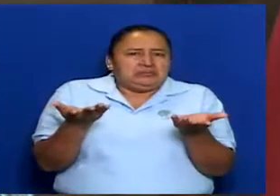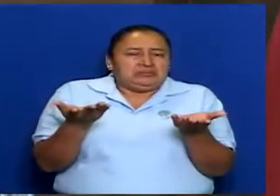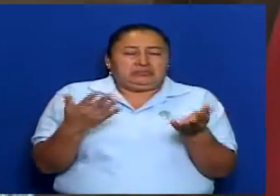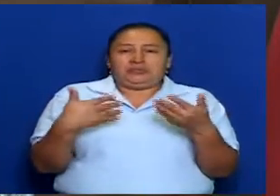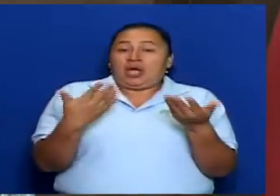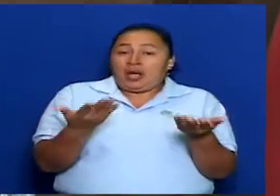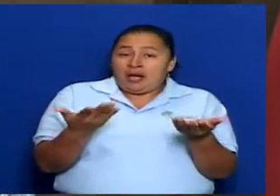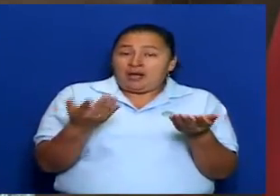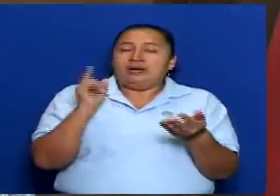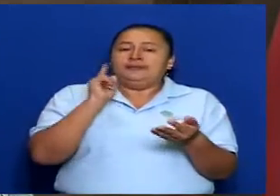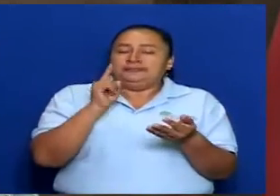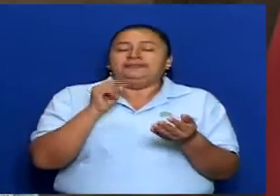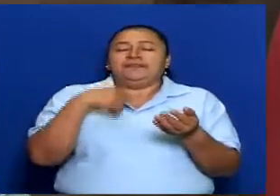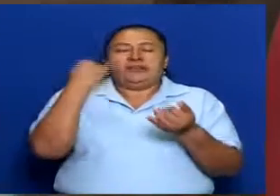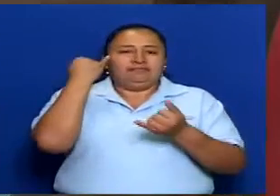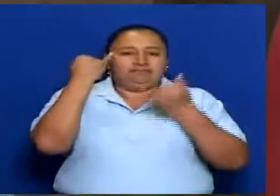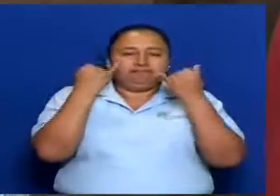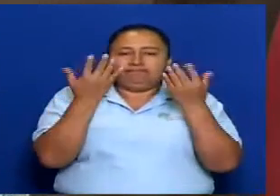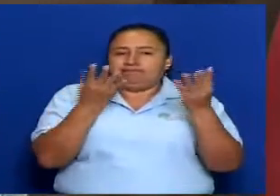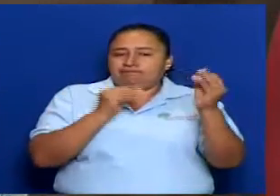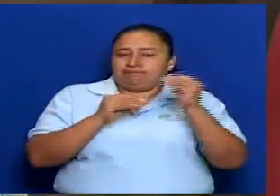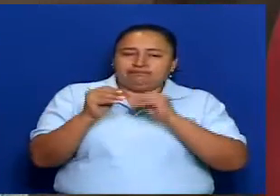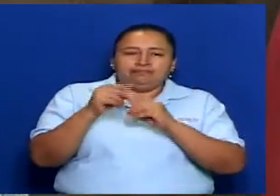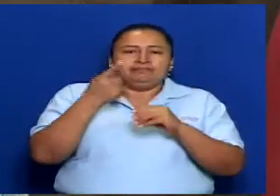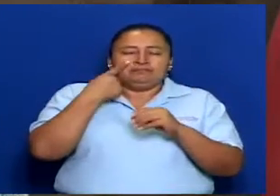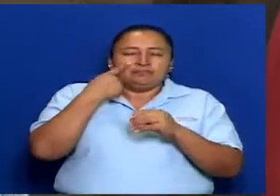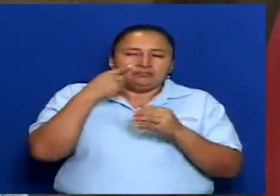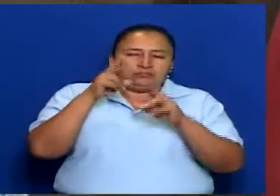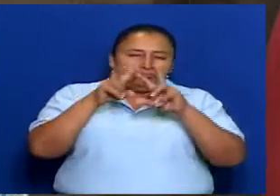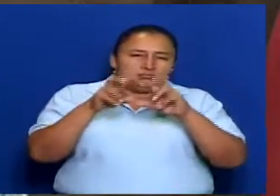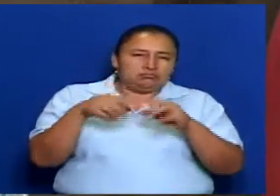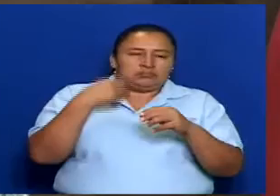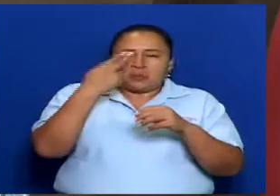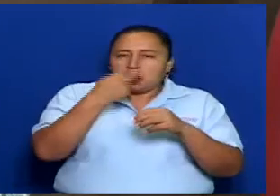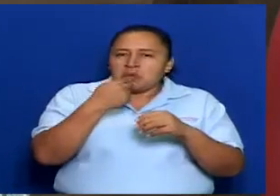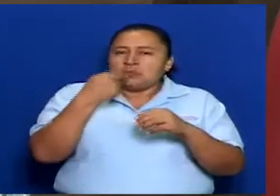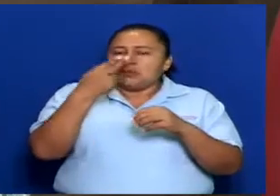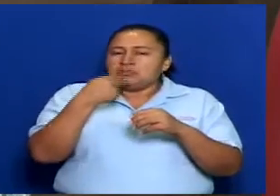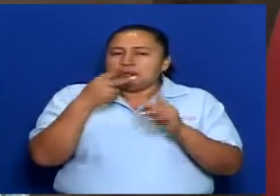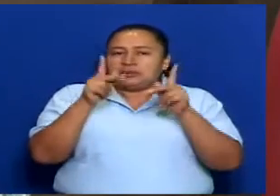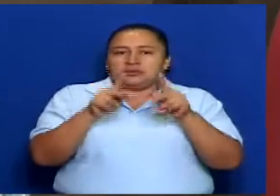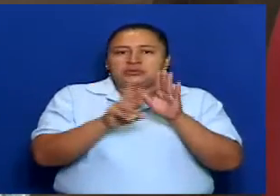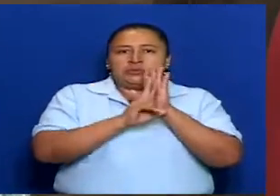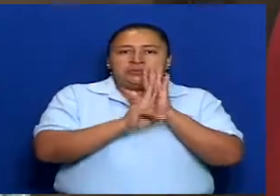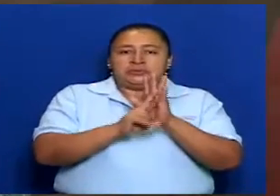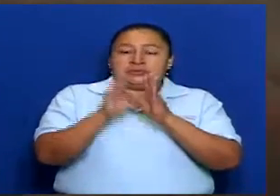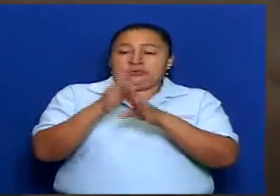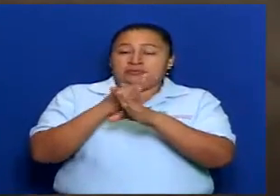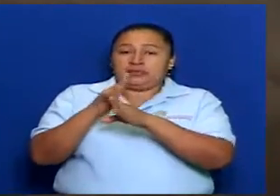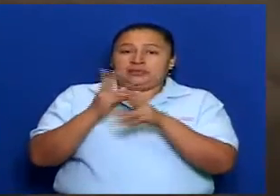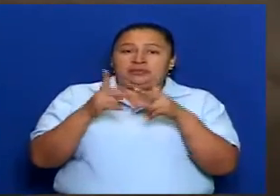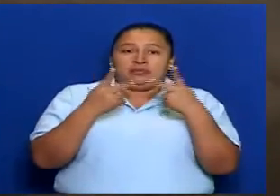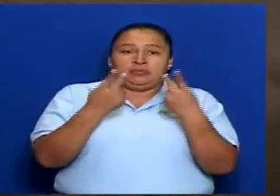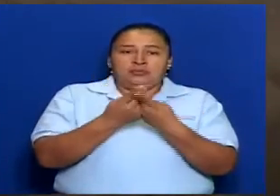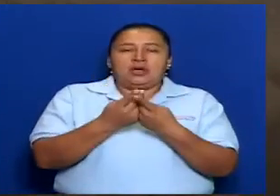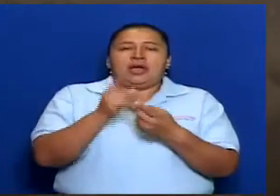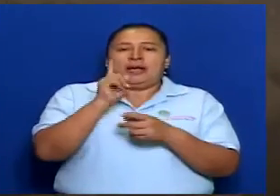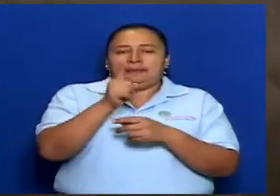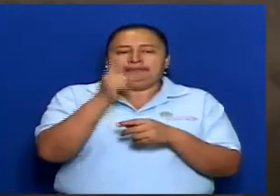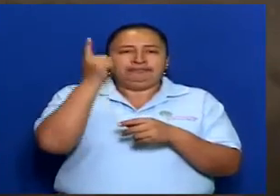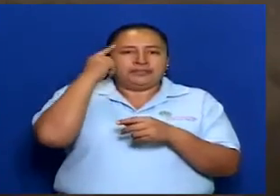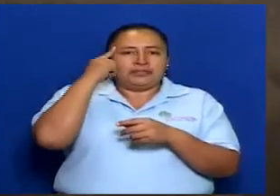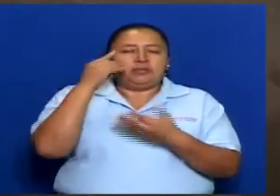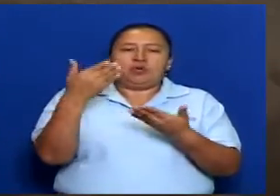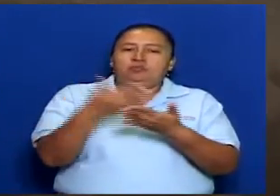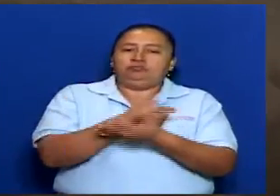en ese marco y ya viéndolo ya en consulta con la representación de los diferentes pueblos consideramos que era mejor